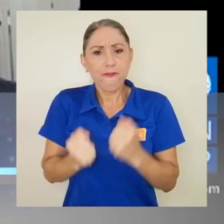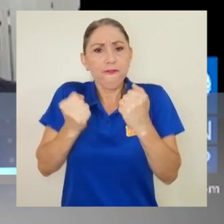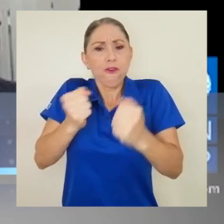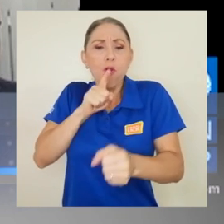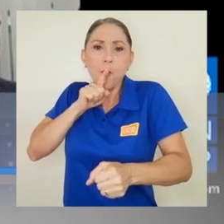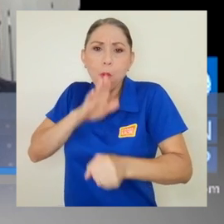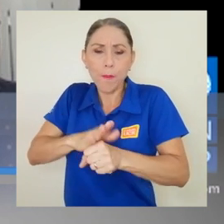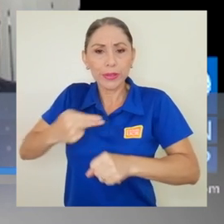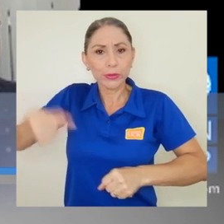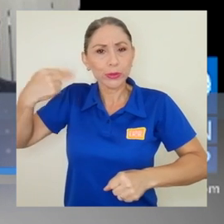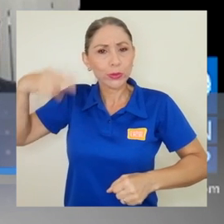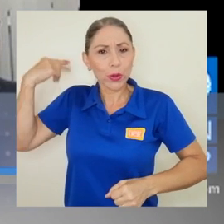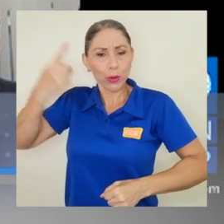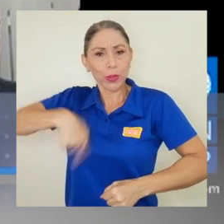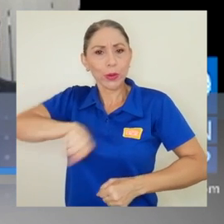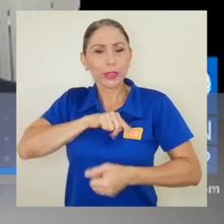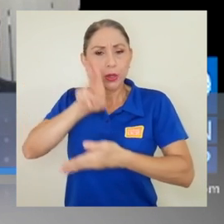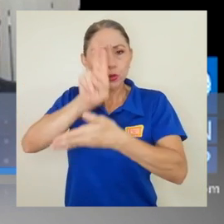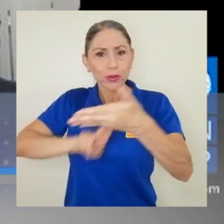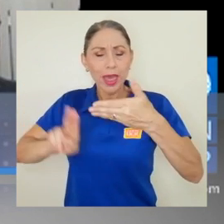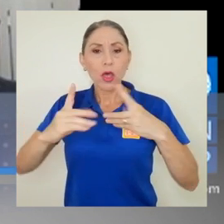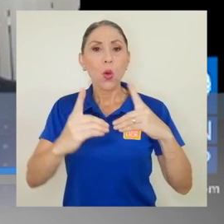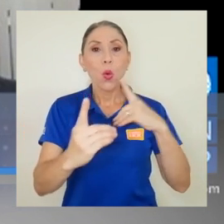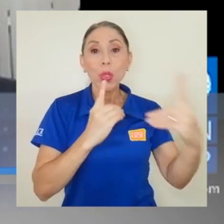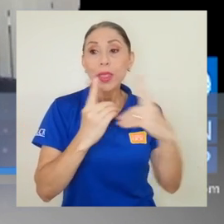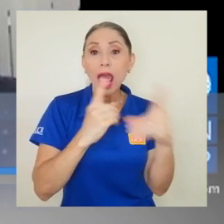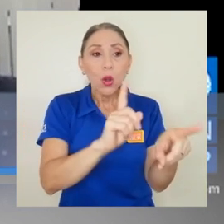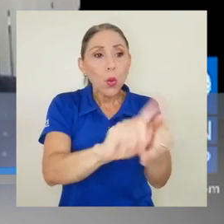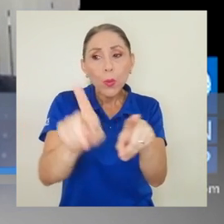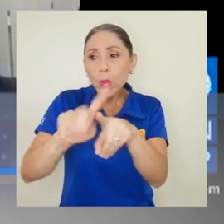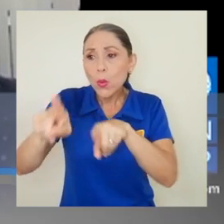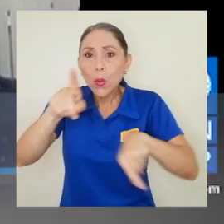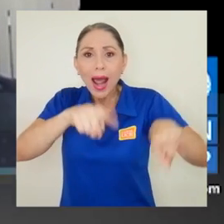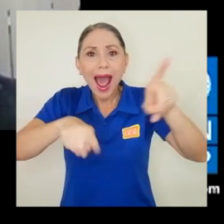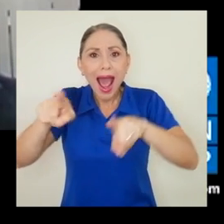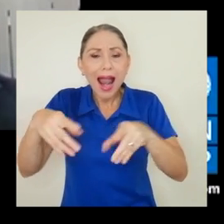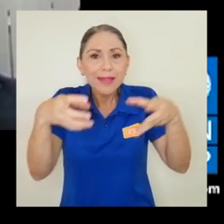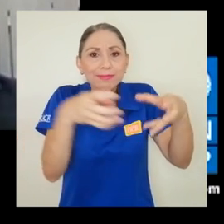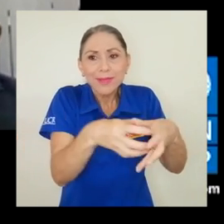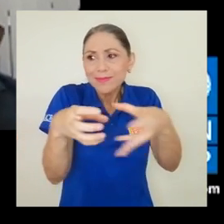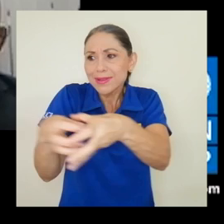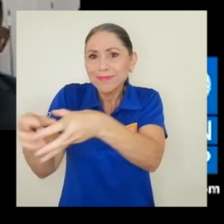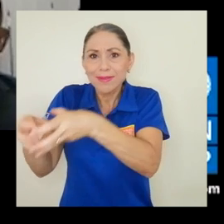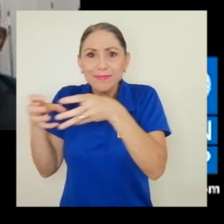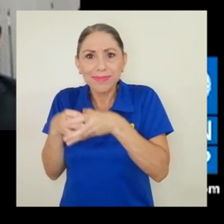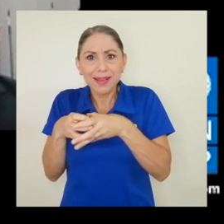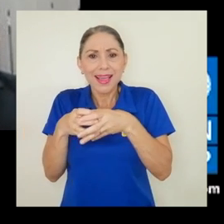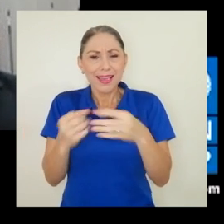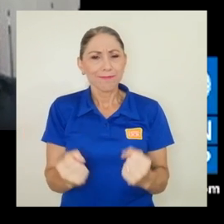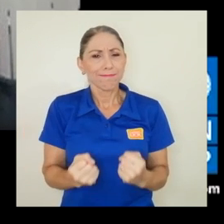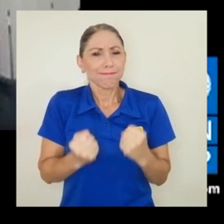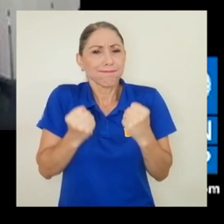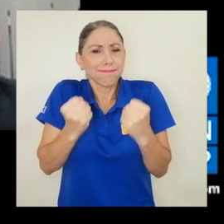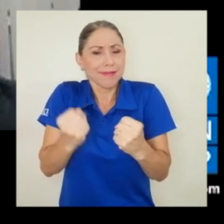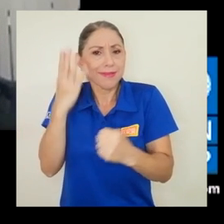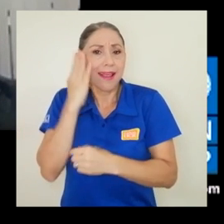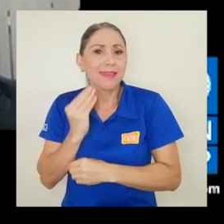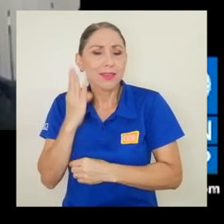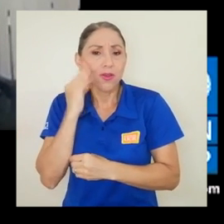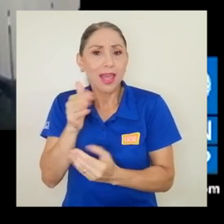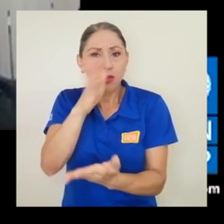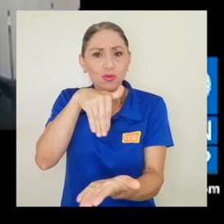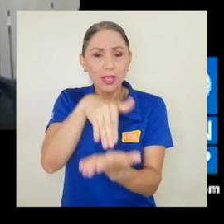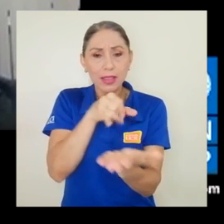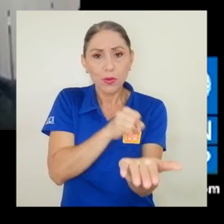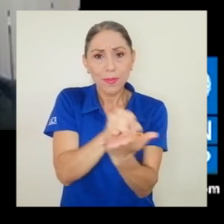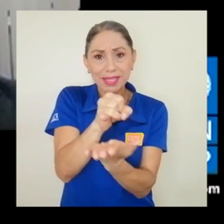nuestra universidad por un diálogo plural y diverso y consolida la trayectoria de un centro